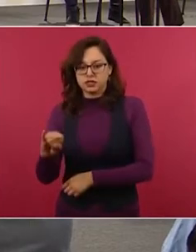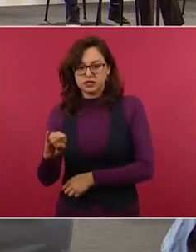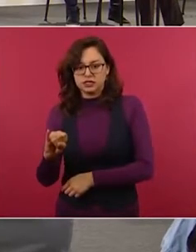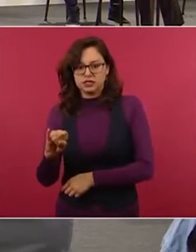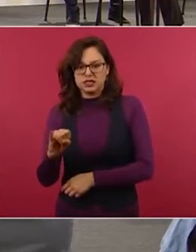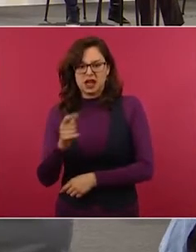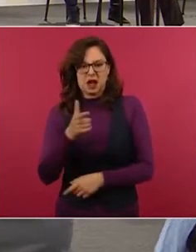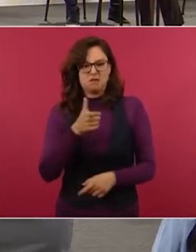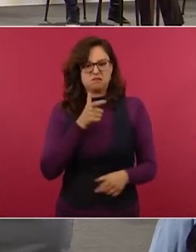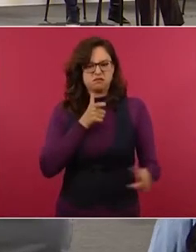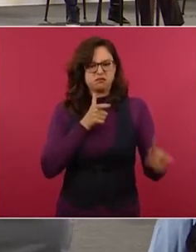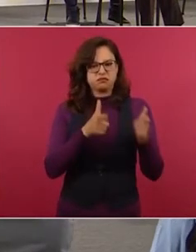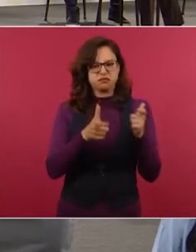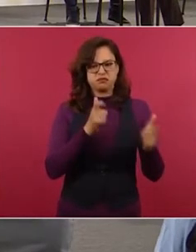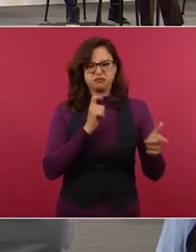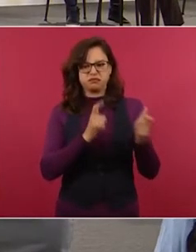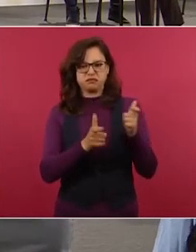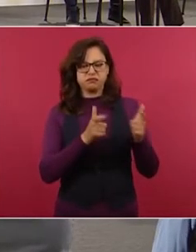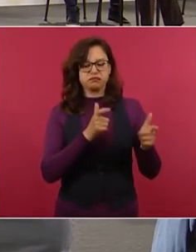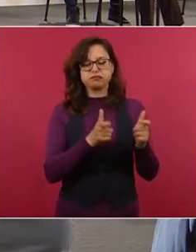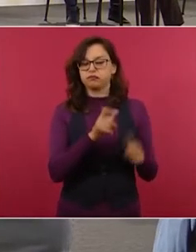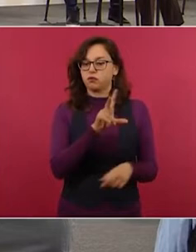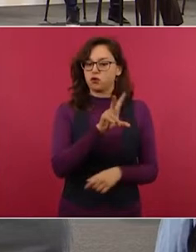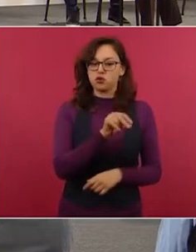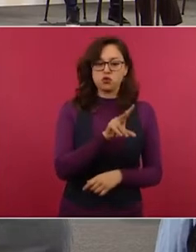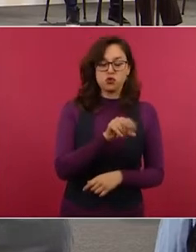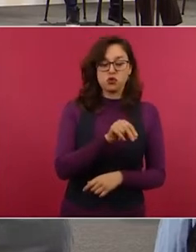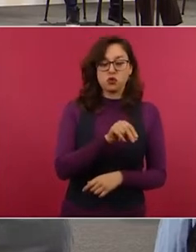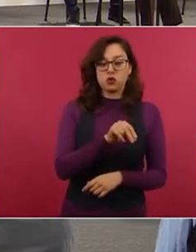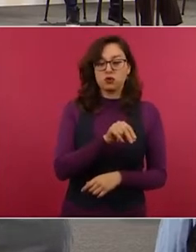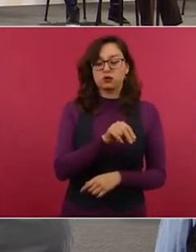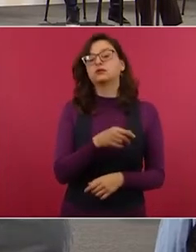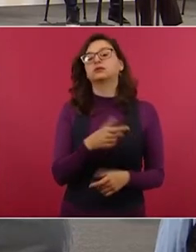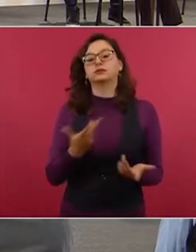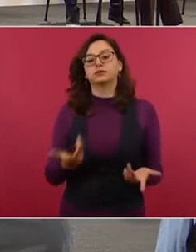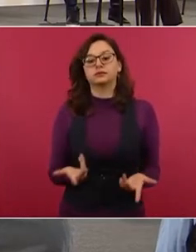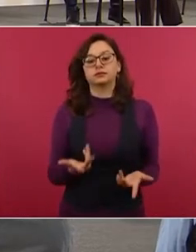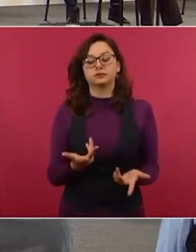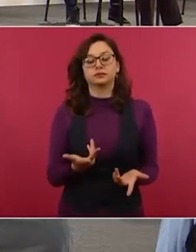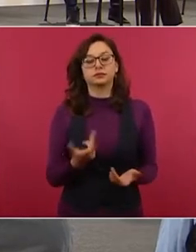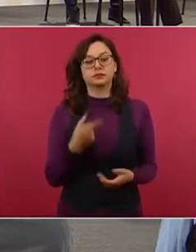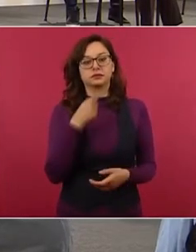con su mentalidad. No es que sea un hombre malo